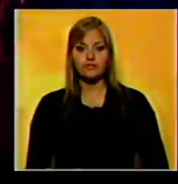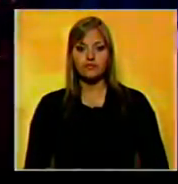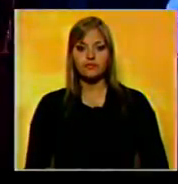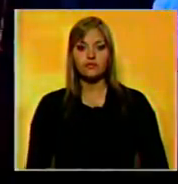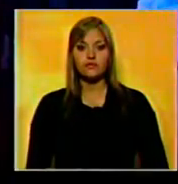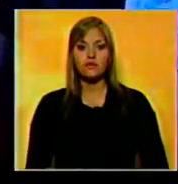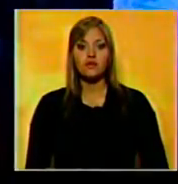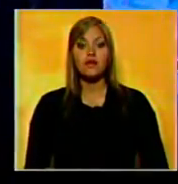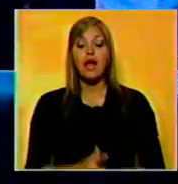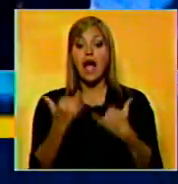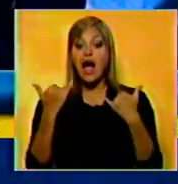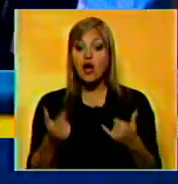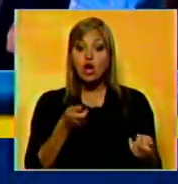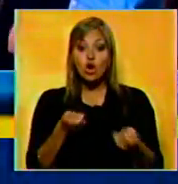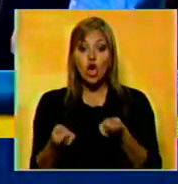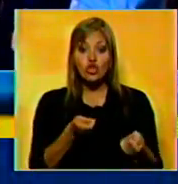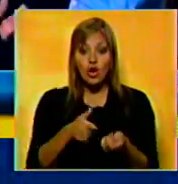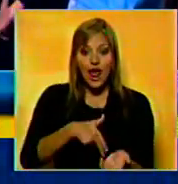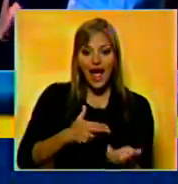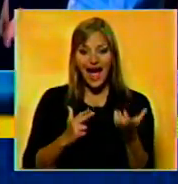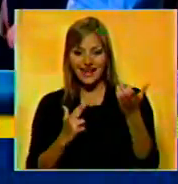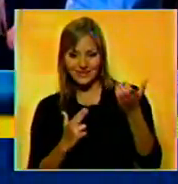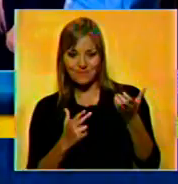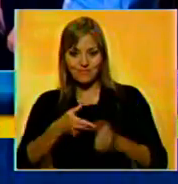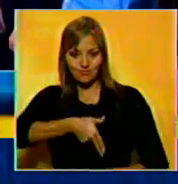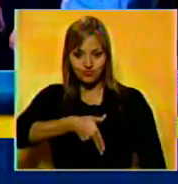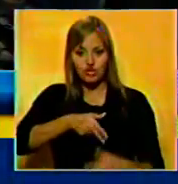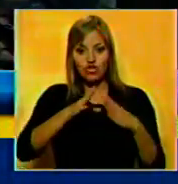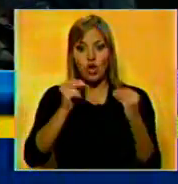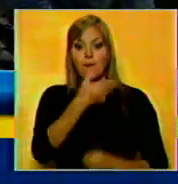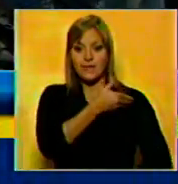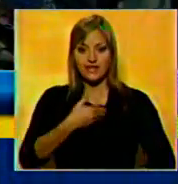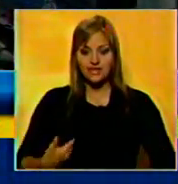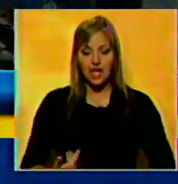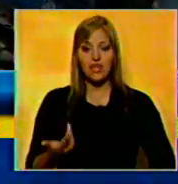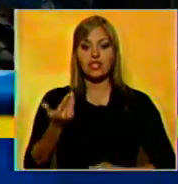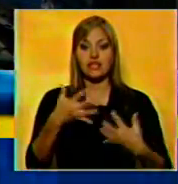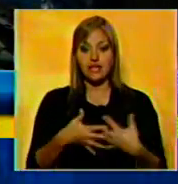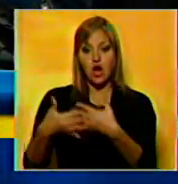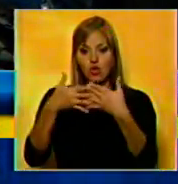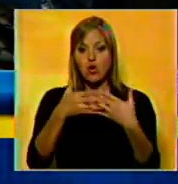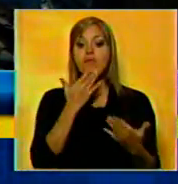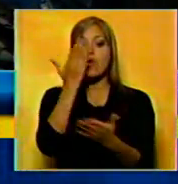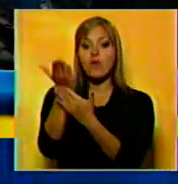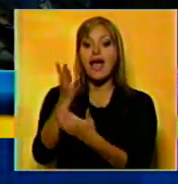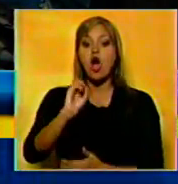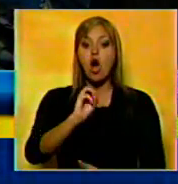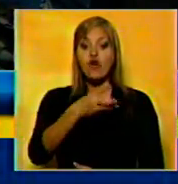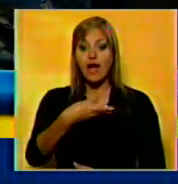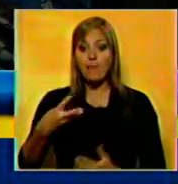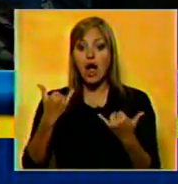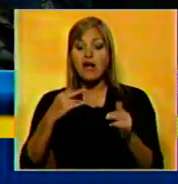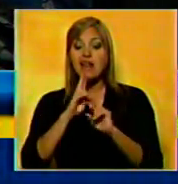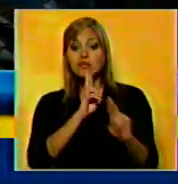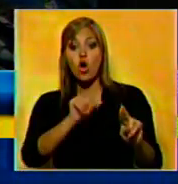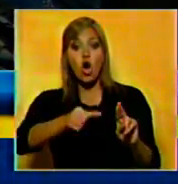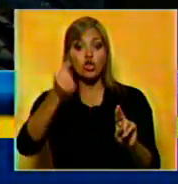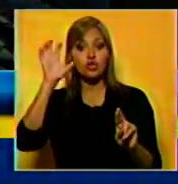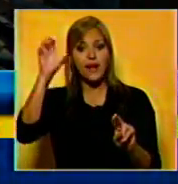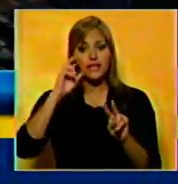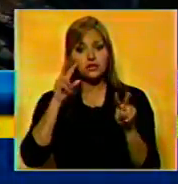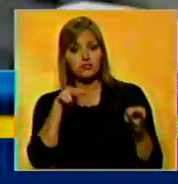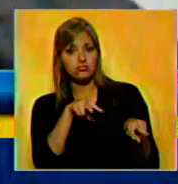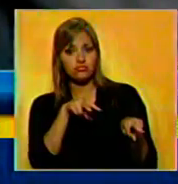Las medidas para el control de armas presentadas por el presidente de los Estados Unidos, Barack Obama, ya generan reacciones en otros países.